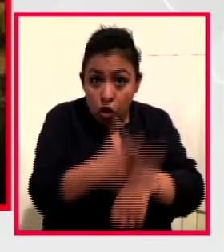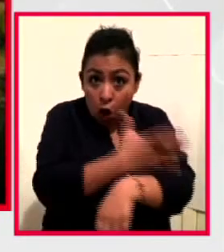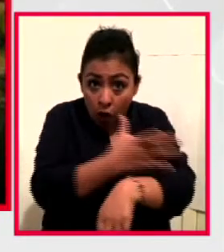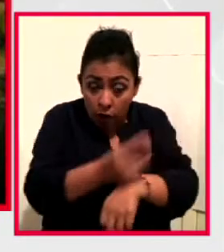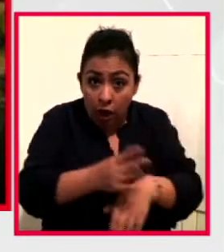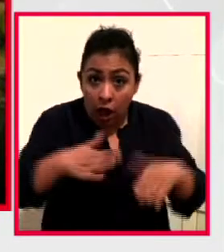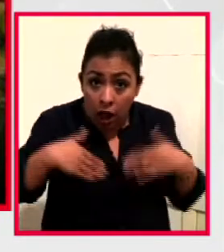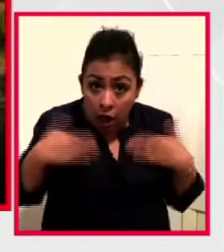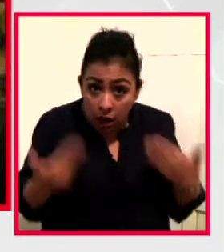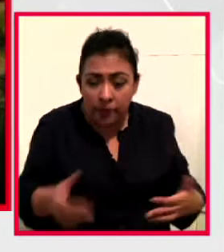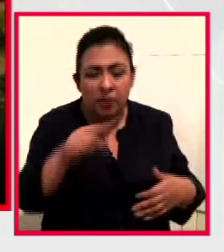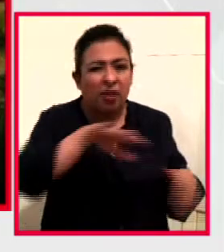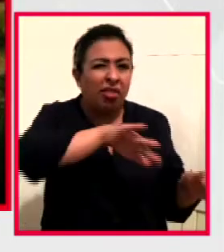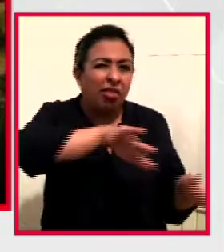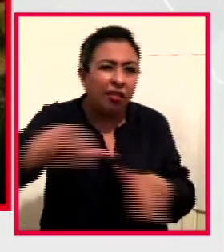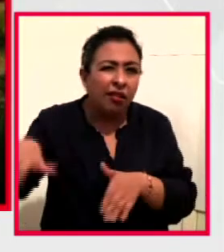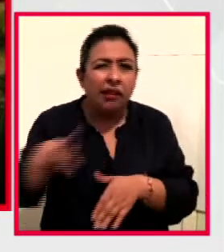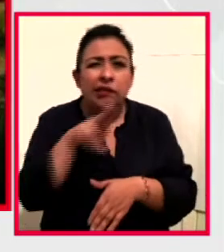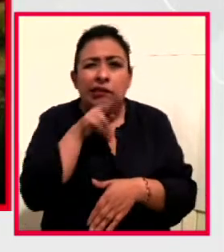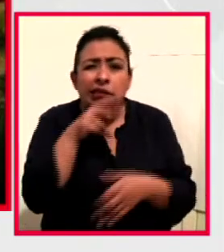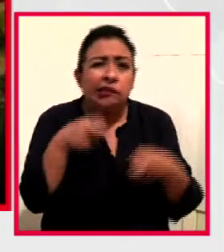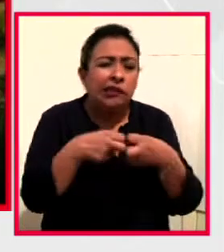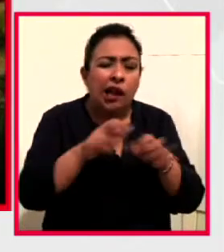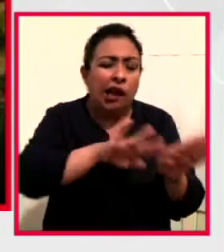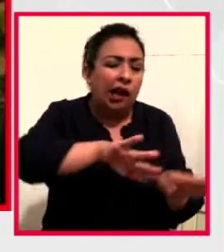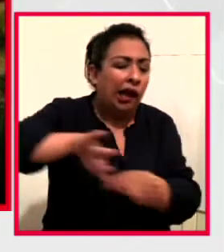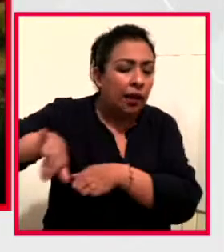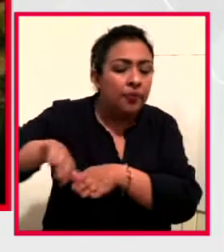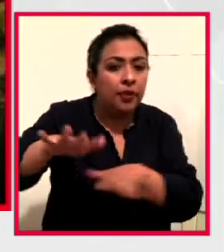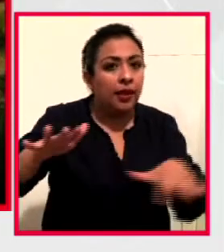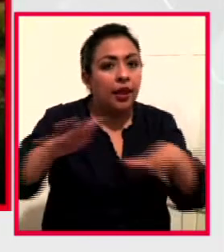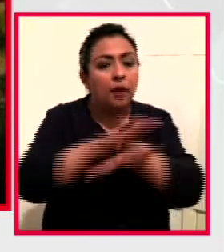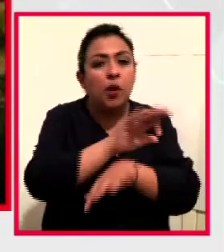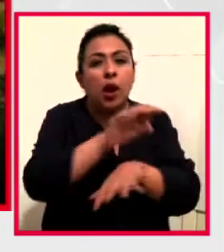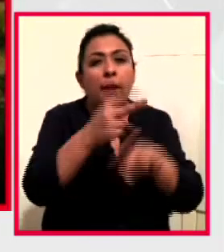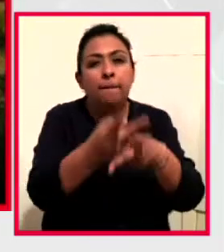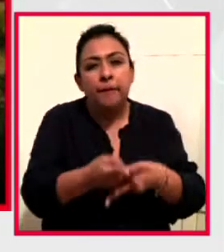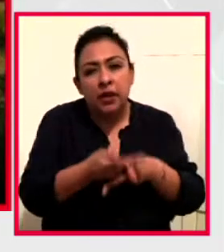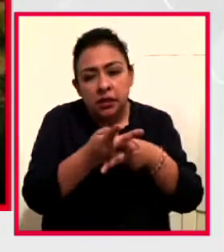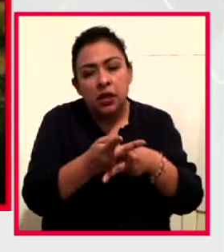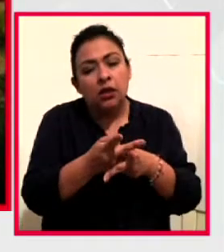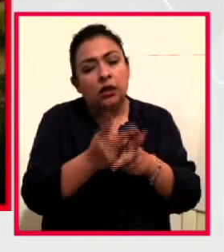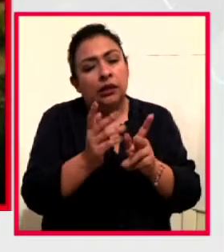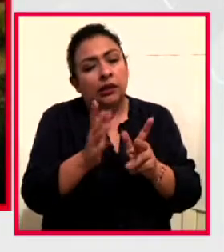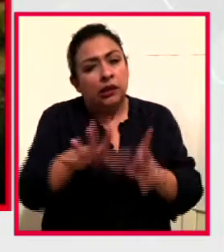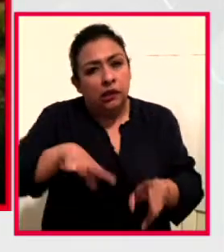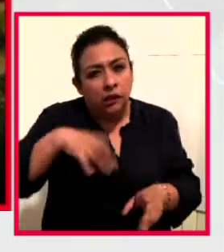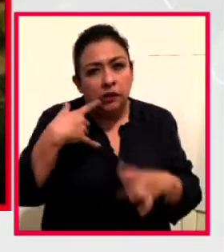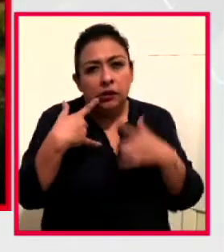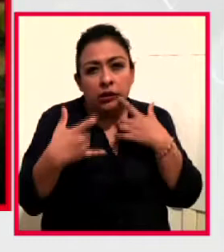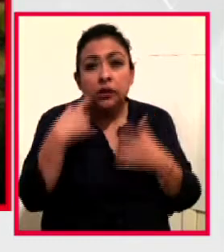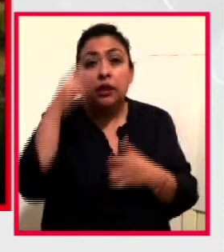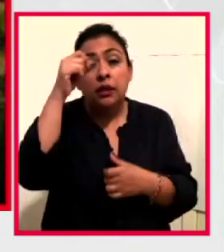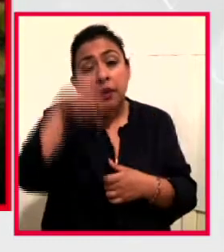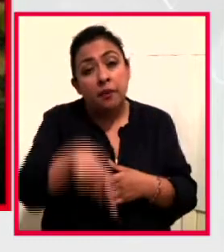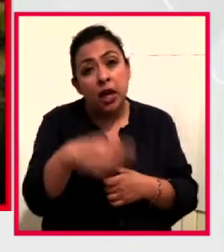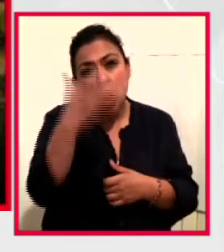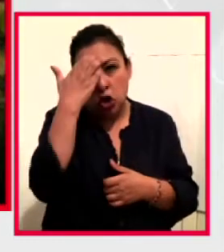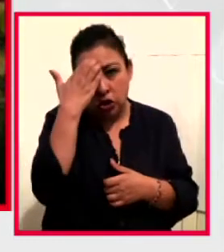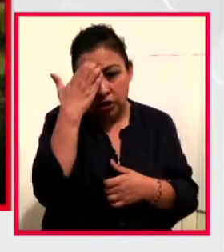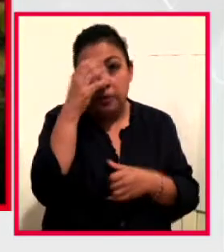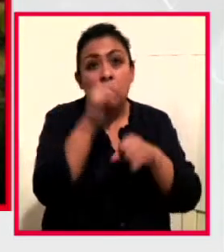la angustia, hacer a lado la ansiedad y cambiar eso por paciencia, por perseverancia y por supuesto por conocimiento e